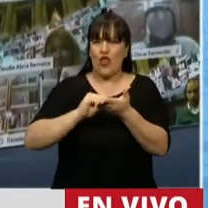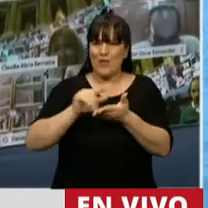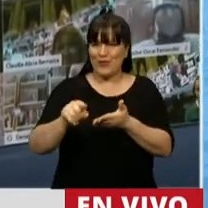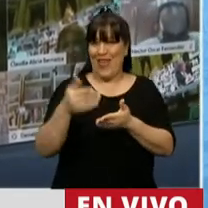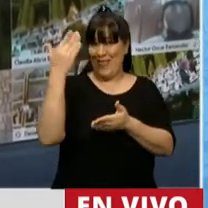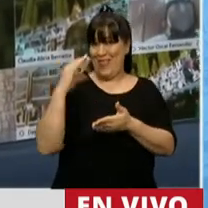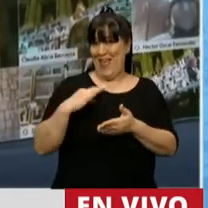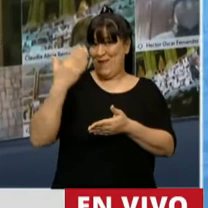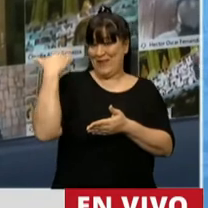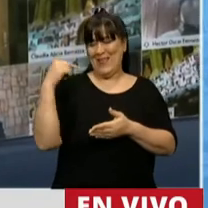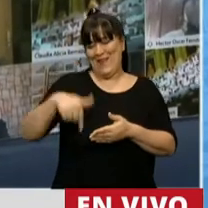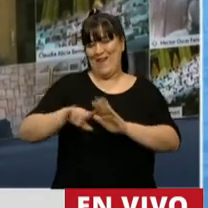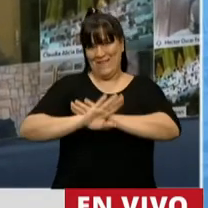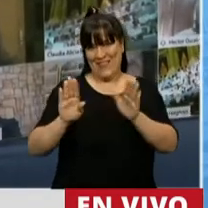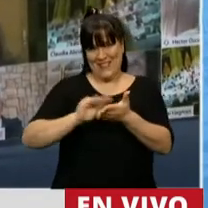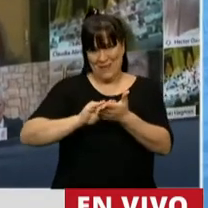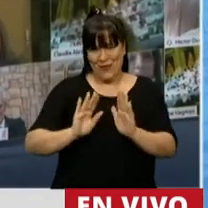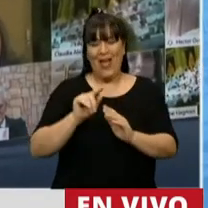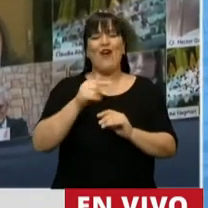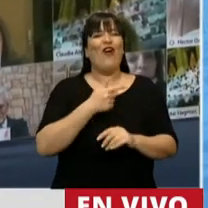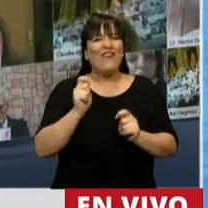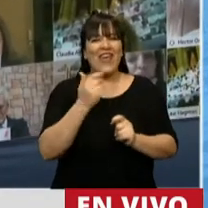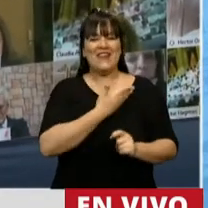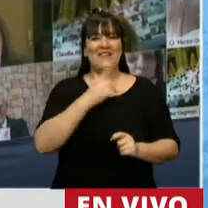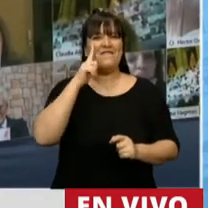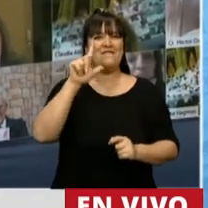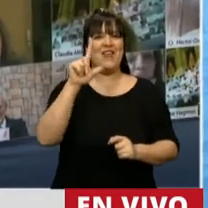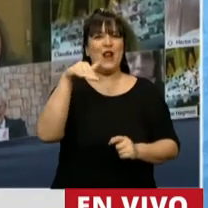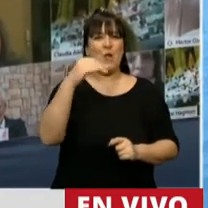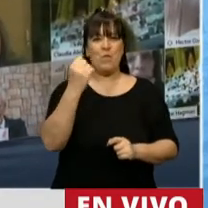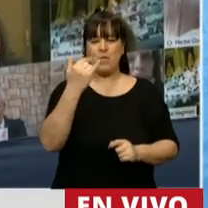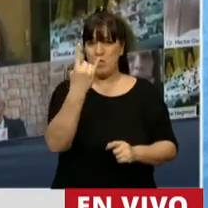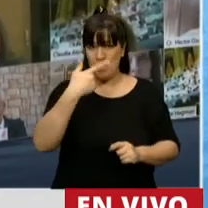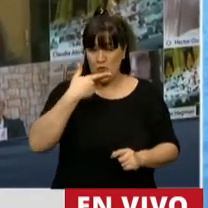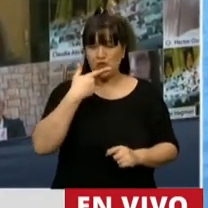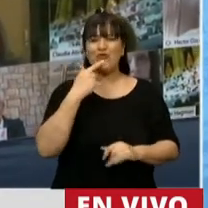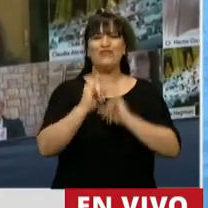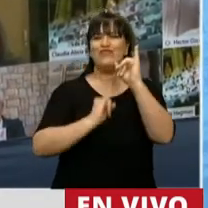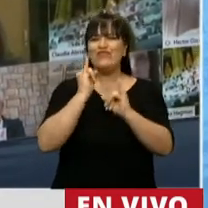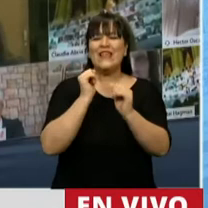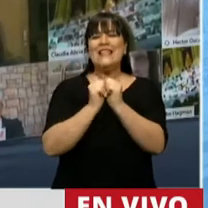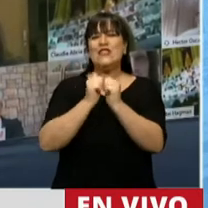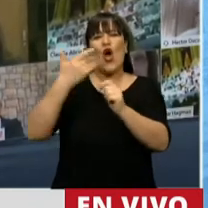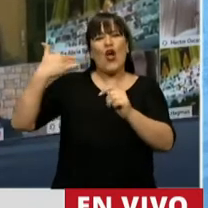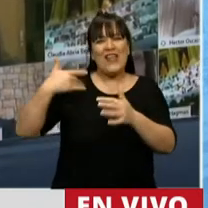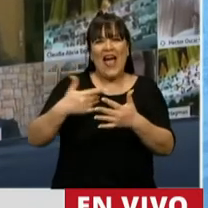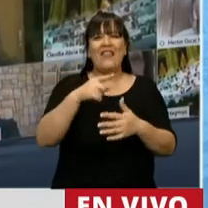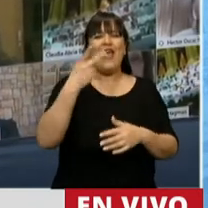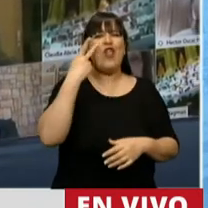hasta el año pasado, Daniel Filmus. Y quiero contar una pequeña historia que ocurrió allá por el año 2009